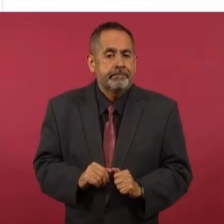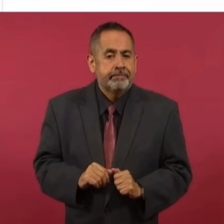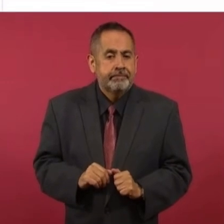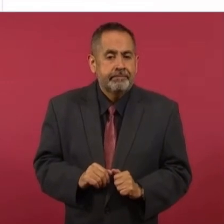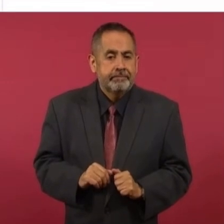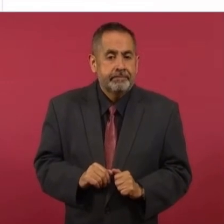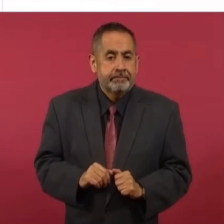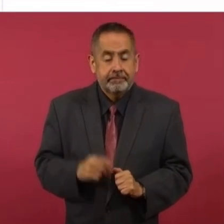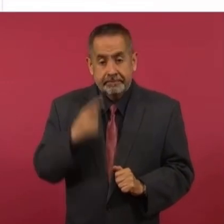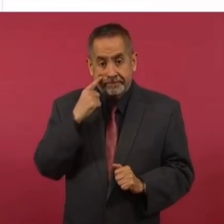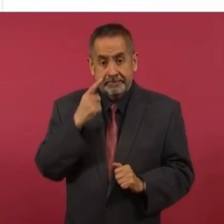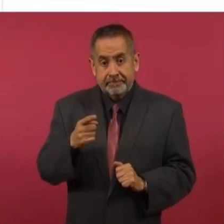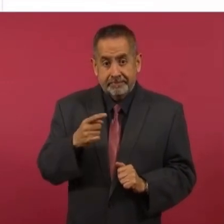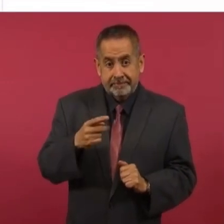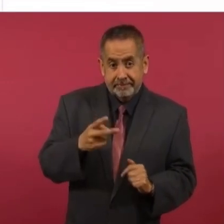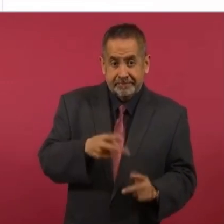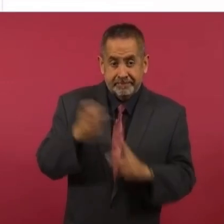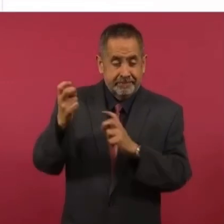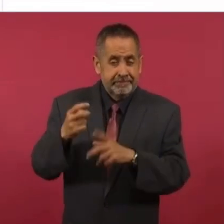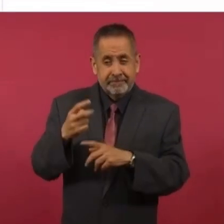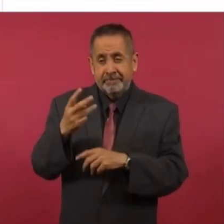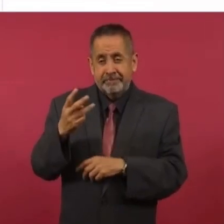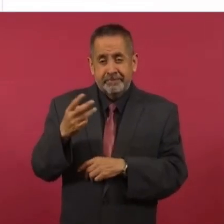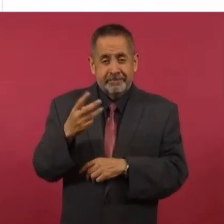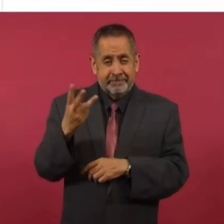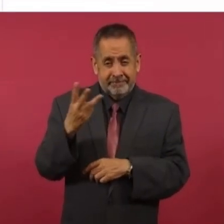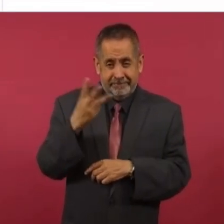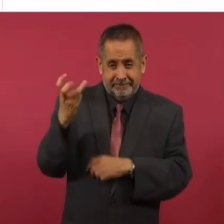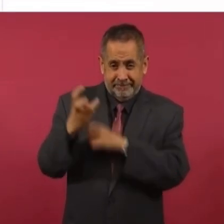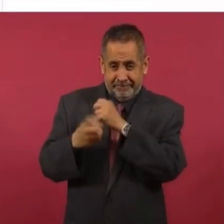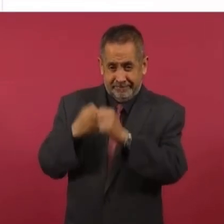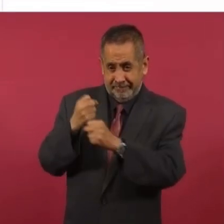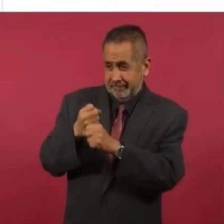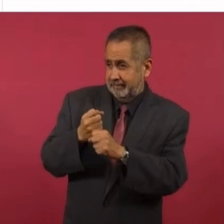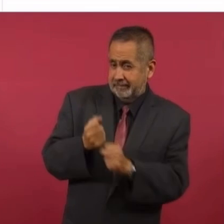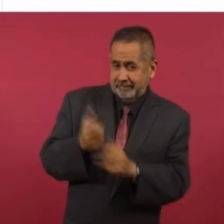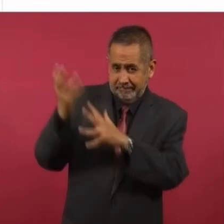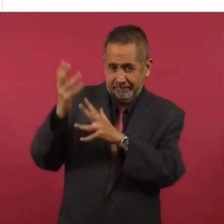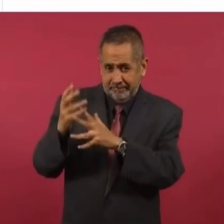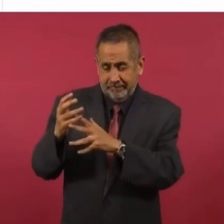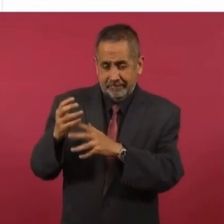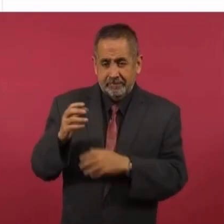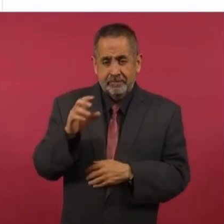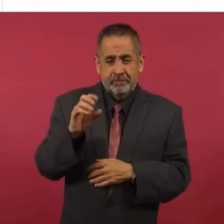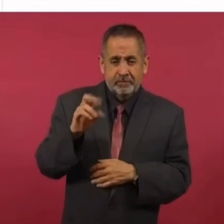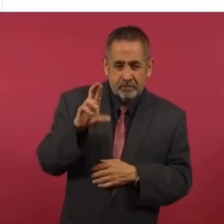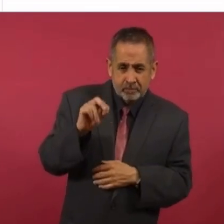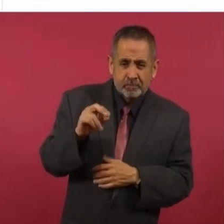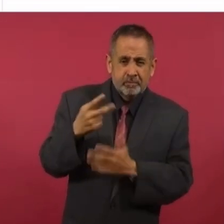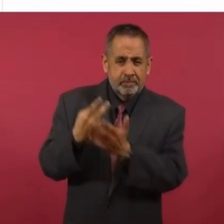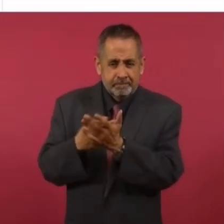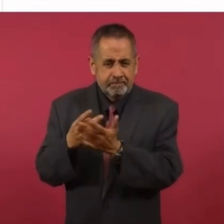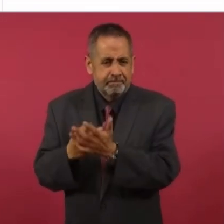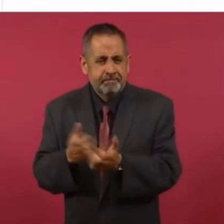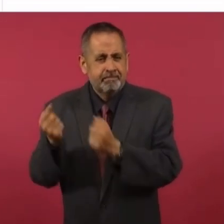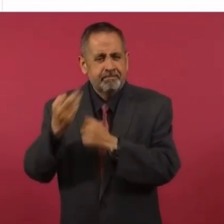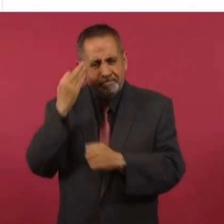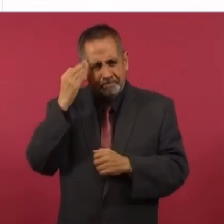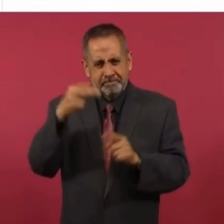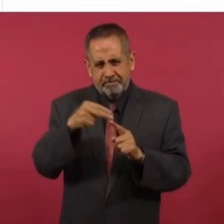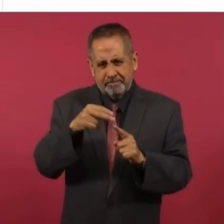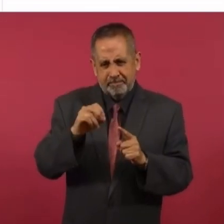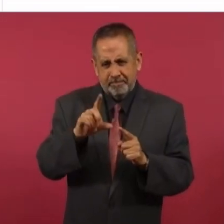O sea, que lo que se llevaron en tres siglos es lo que han extraído de oro y plata en el periodo neoliberal,